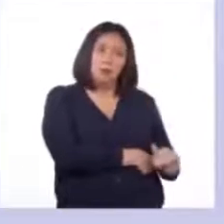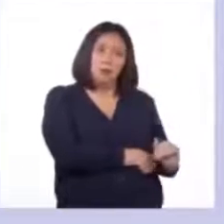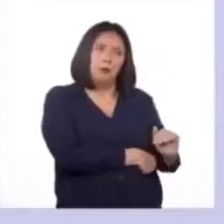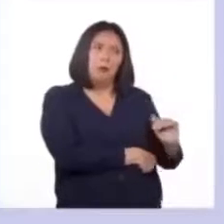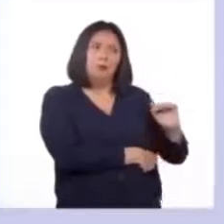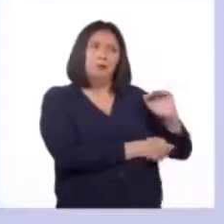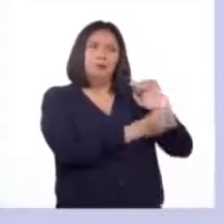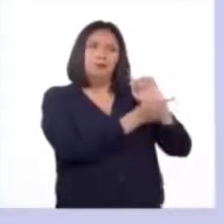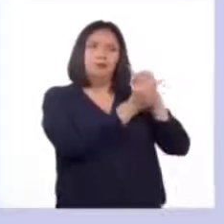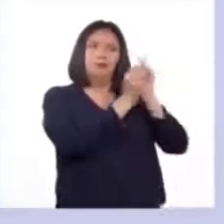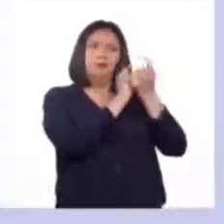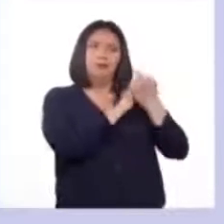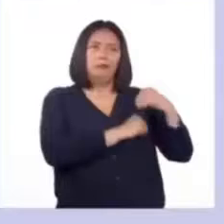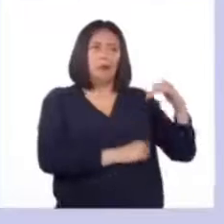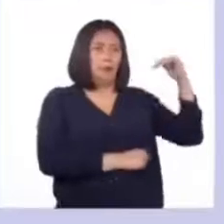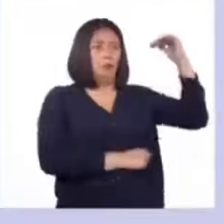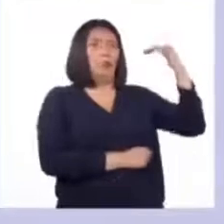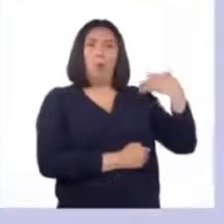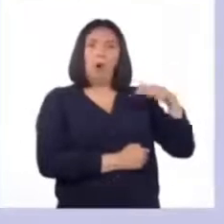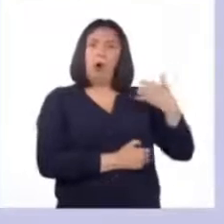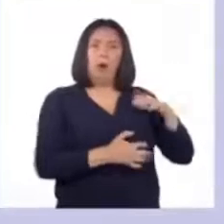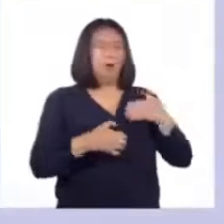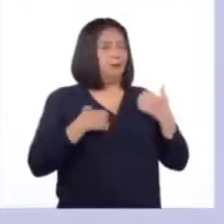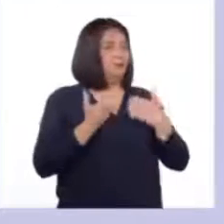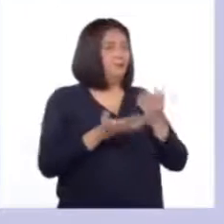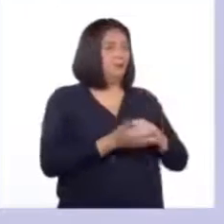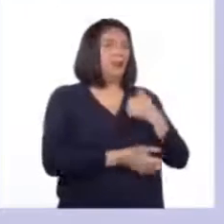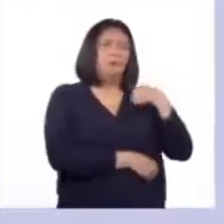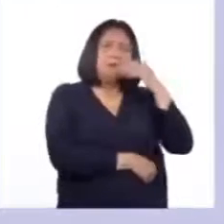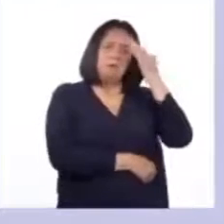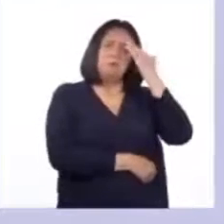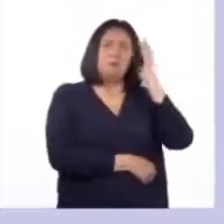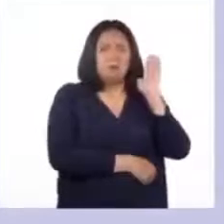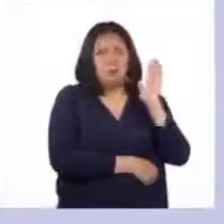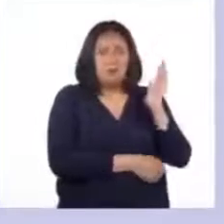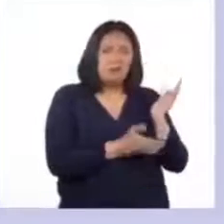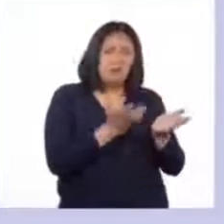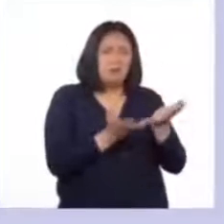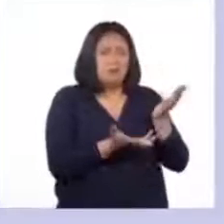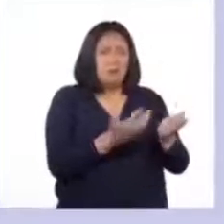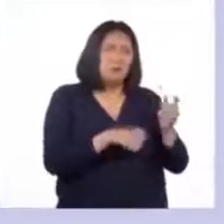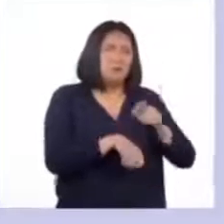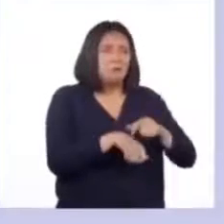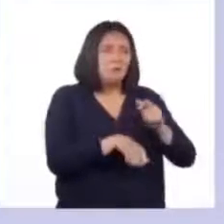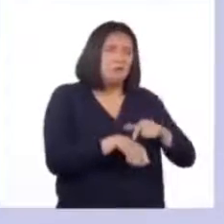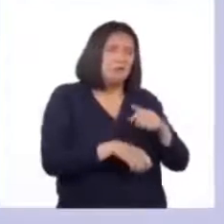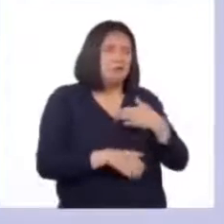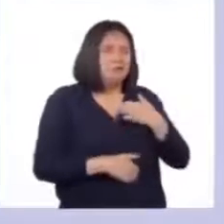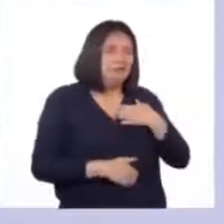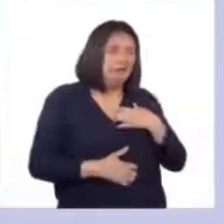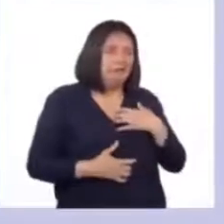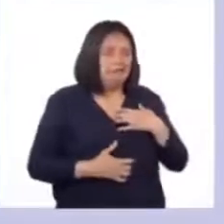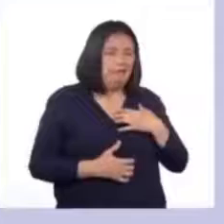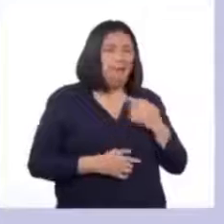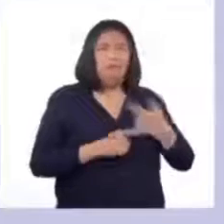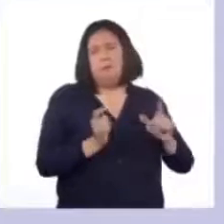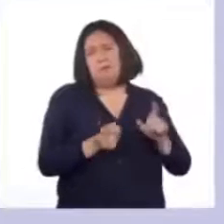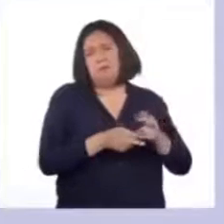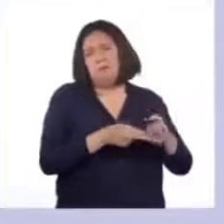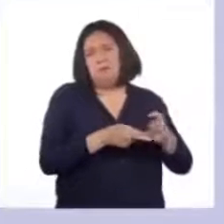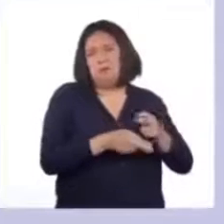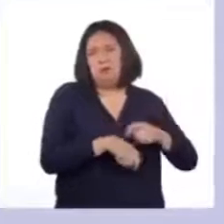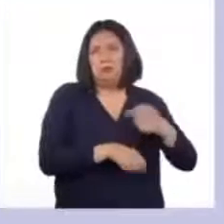convertirse en adultos es muy emocionante. Aunque sé que esto puede tener algunos momentos de incomodidad, pero que es pasajera.